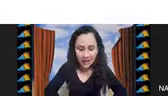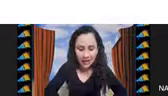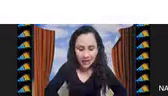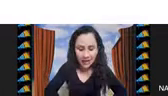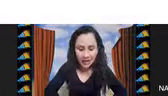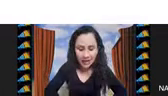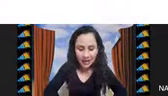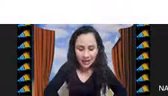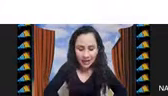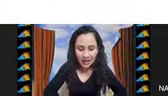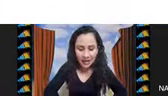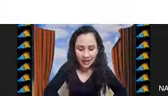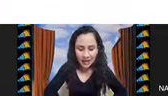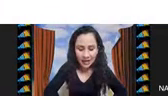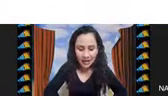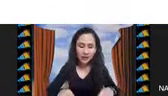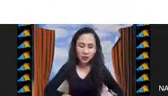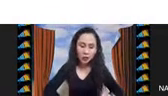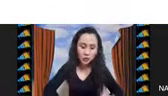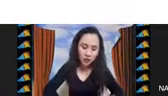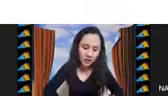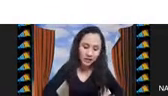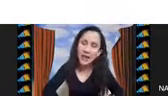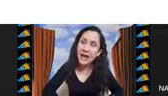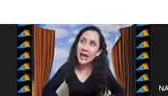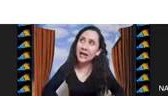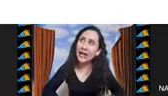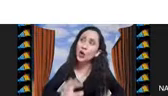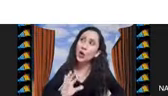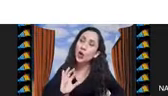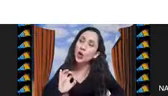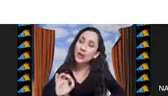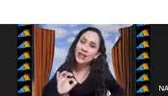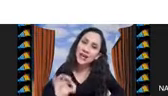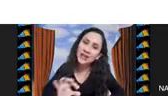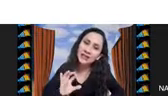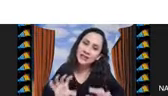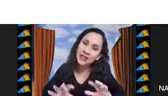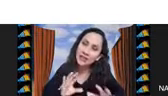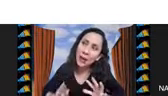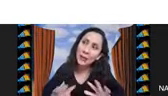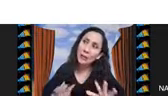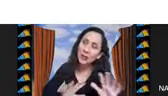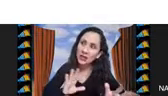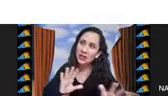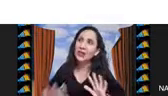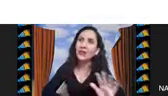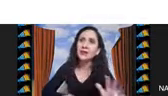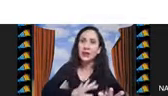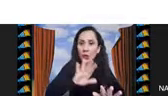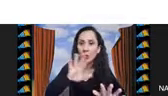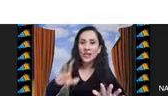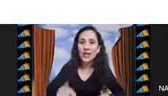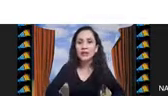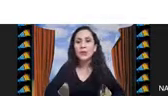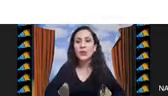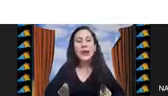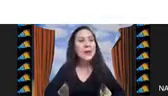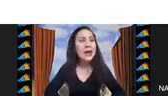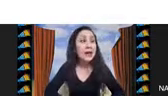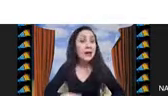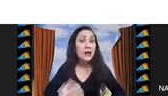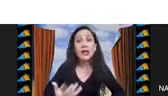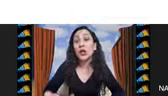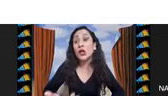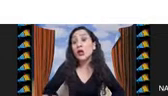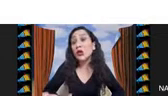o áreas, digamos, conjuntos de soluciones, que ya se sabe por ciertas propiedades del